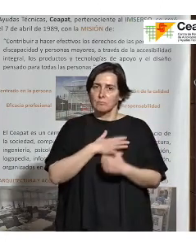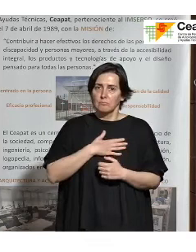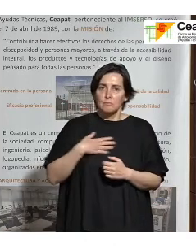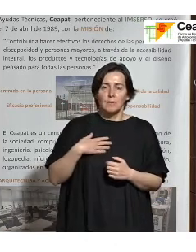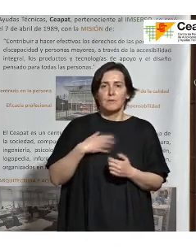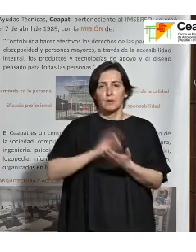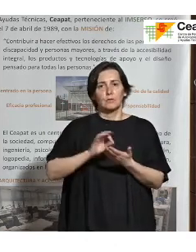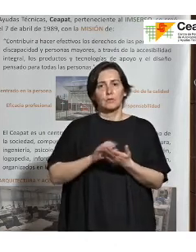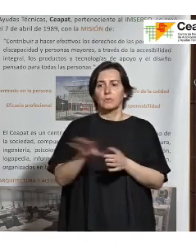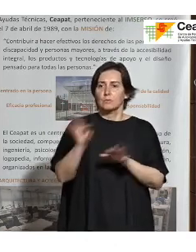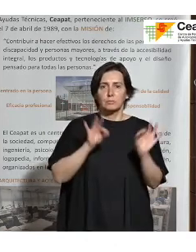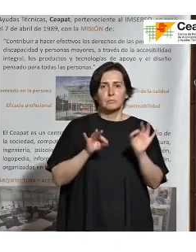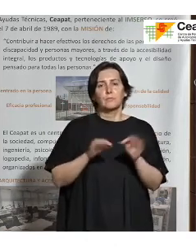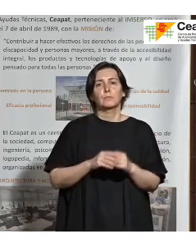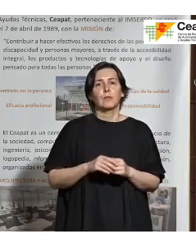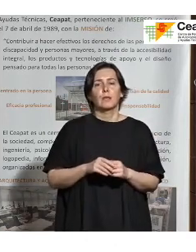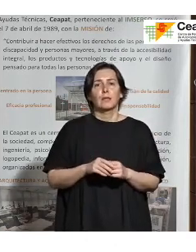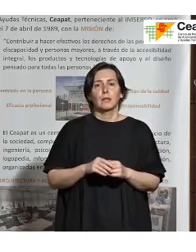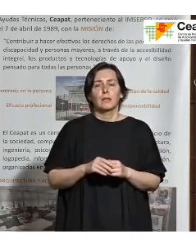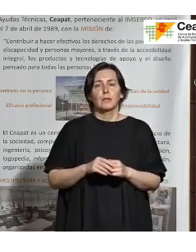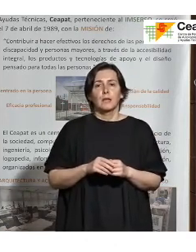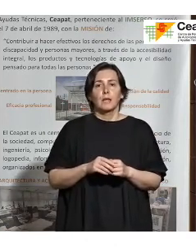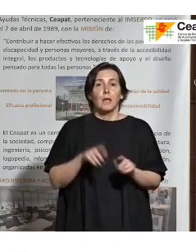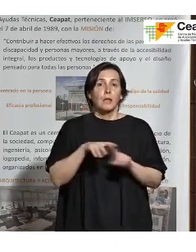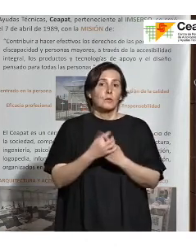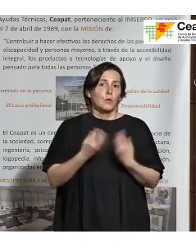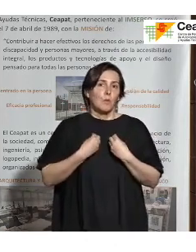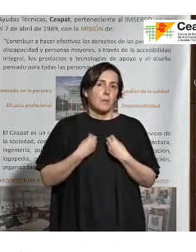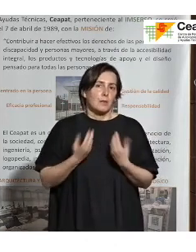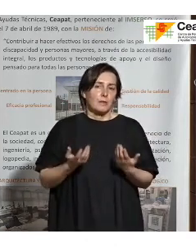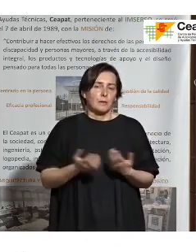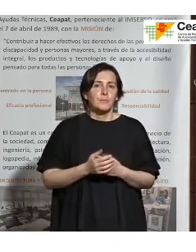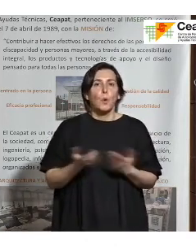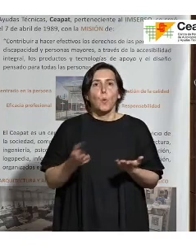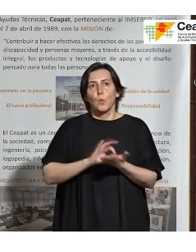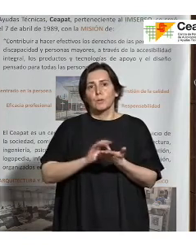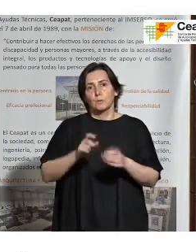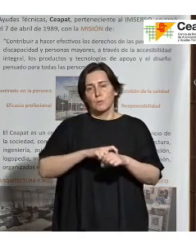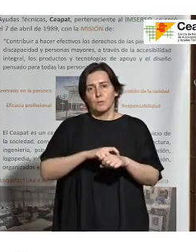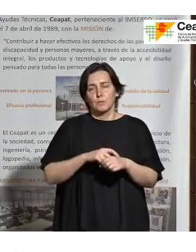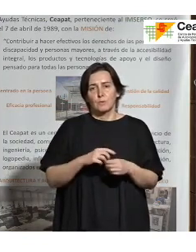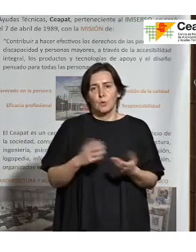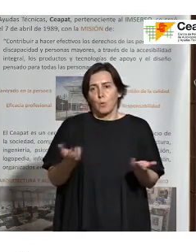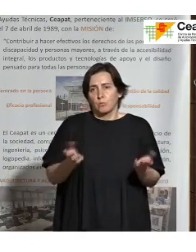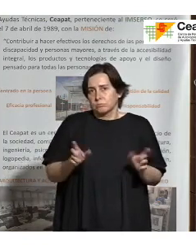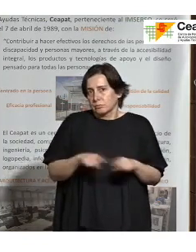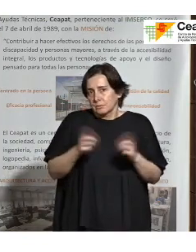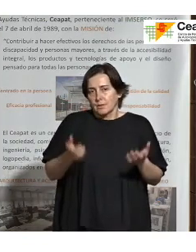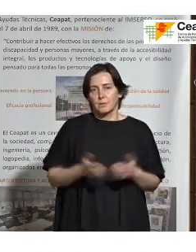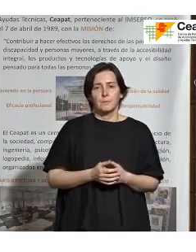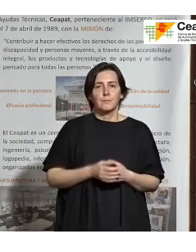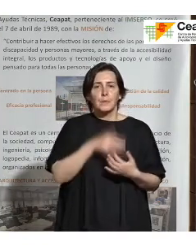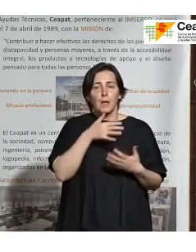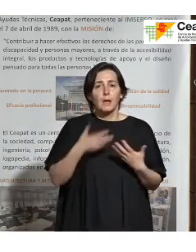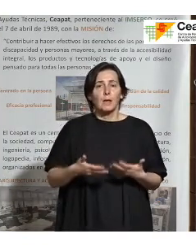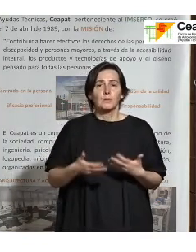recibir el servicio, ya sea en un momento u otro de nuestras vidas por el tipo de servicio o por lo que sea. Hoy por hoy